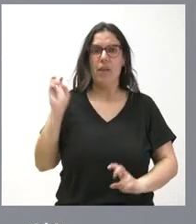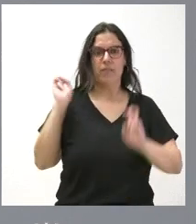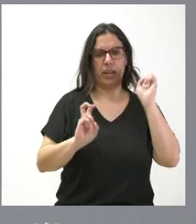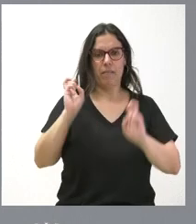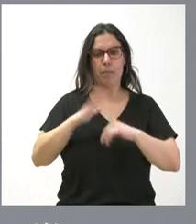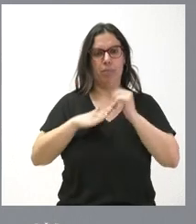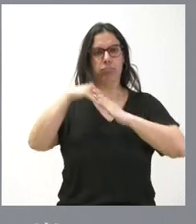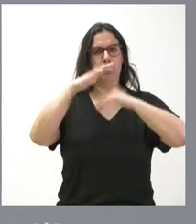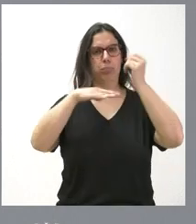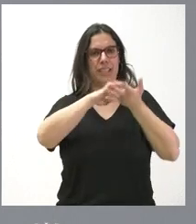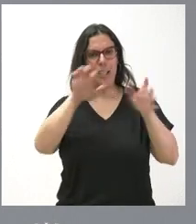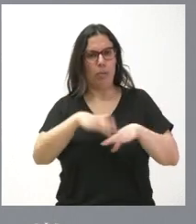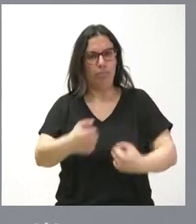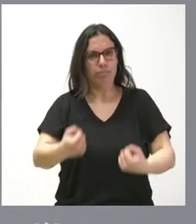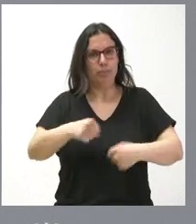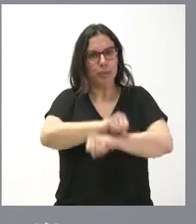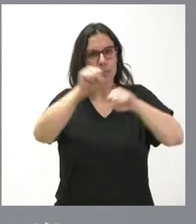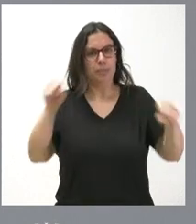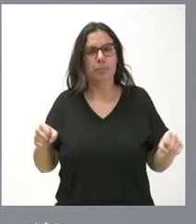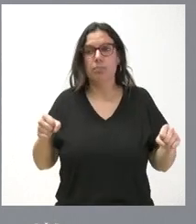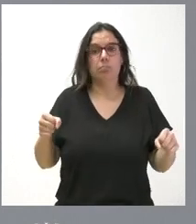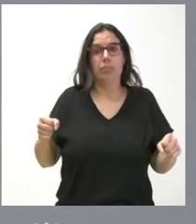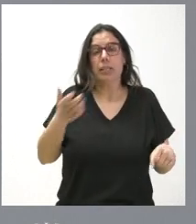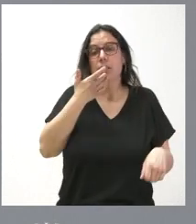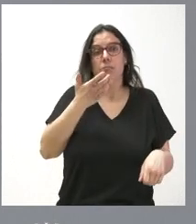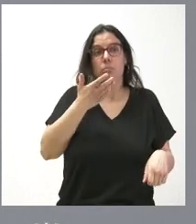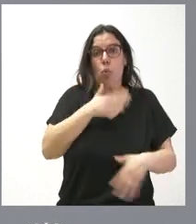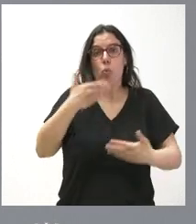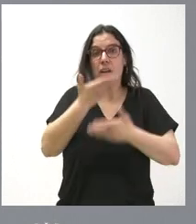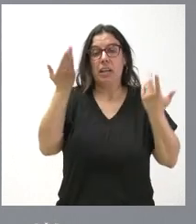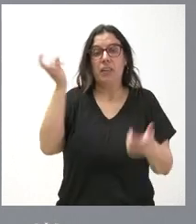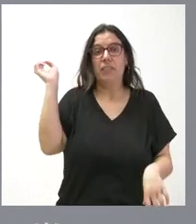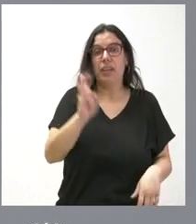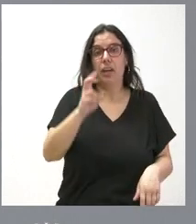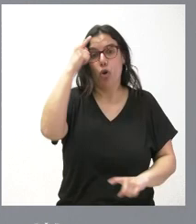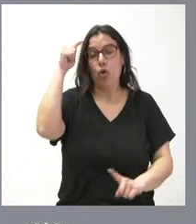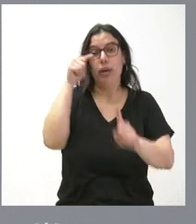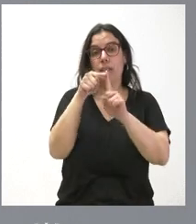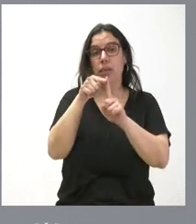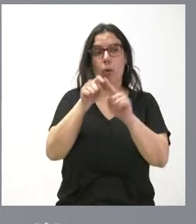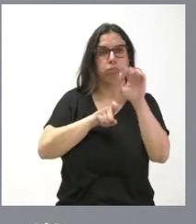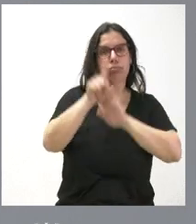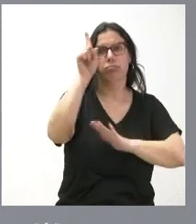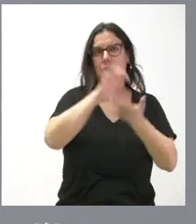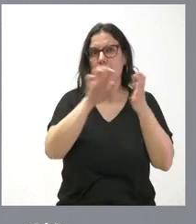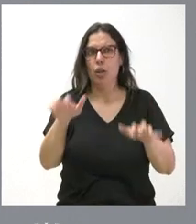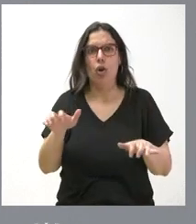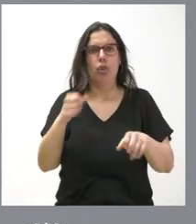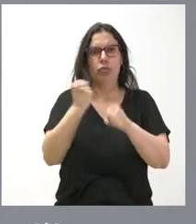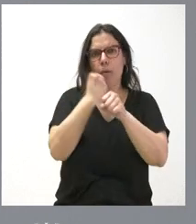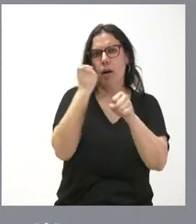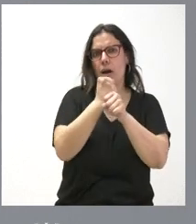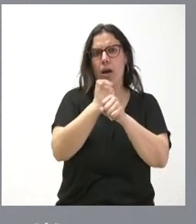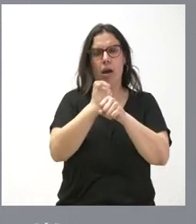Castilla y León, a hacer más fuerte Castilla y León y todo aquel que venga a que Castilla y León crezca a trabajar en